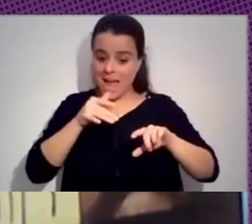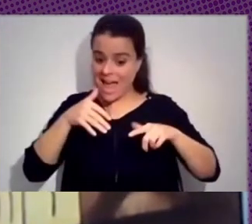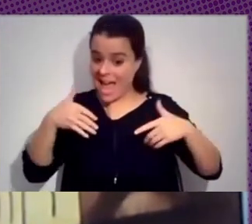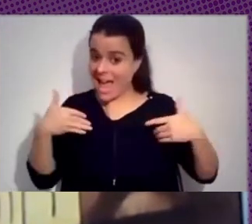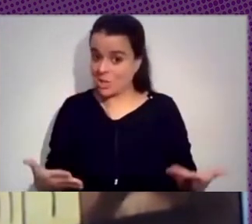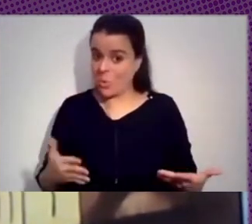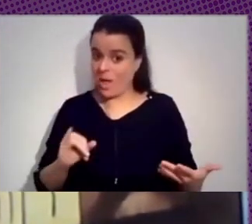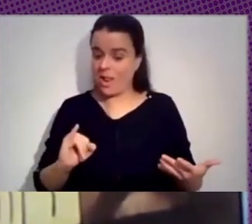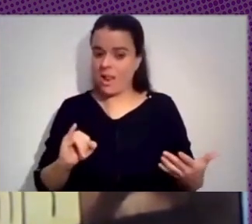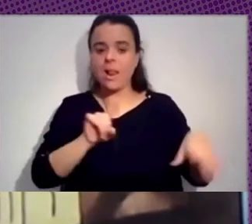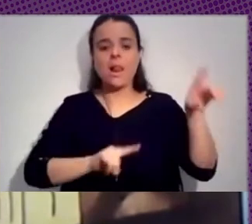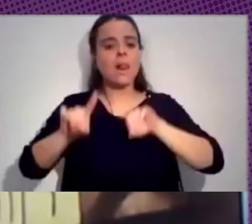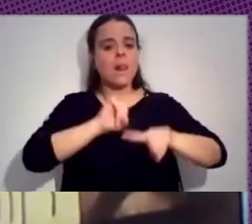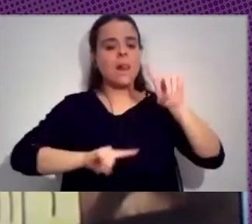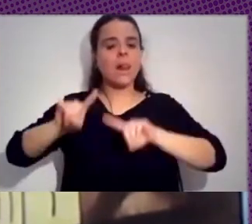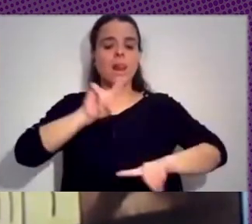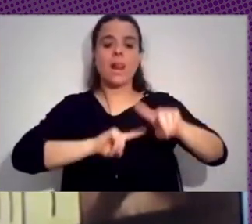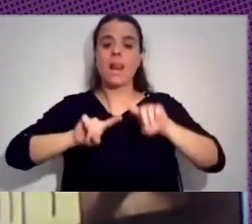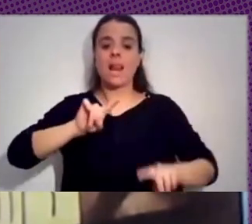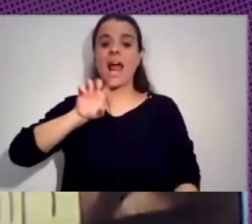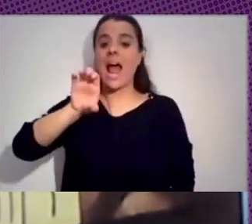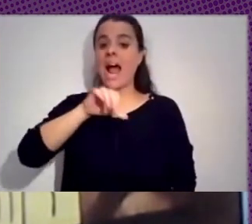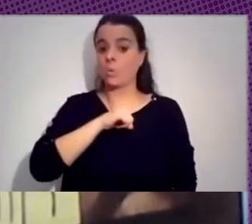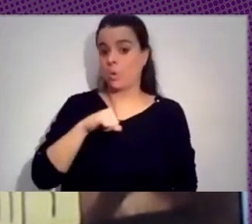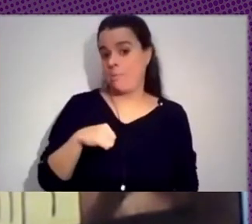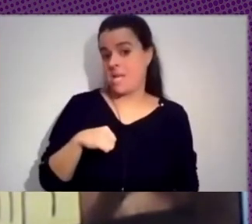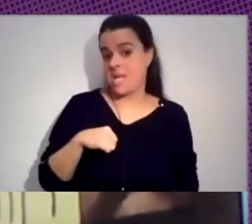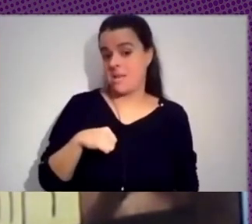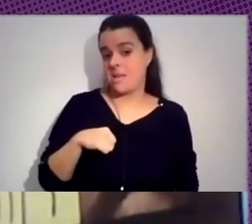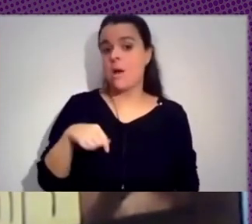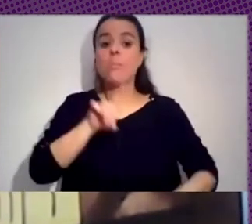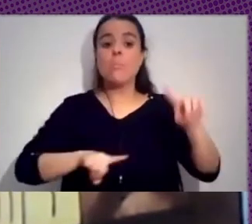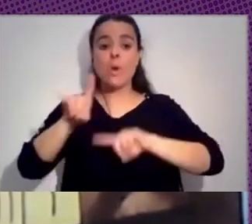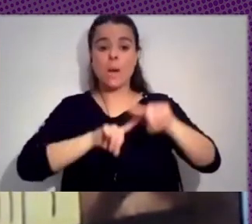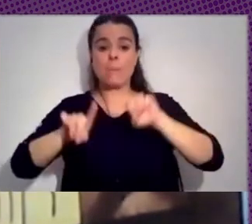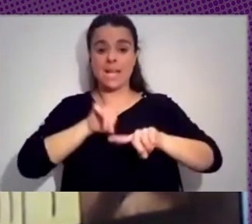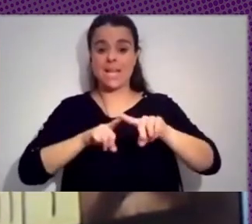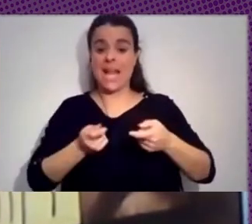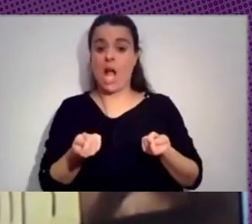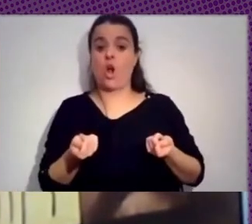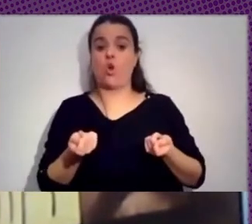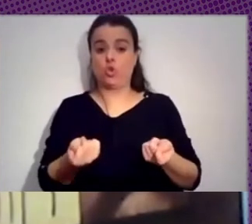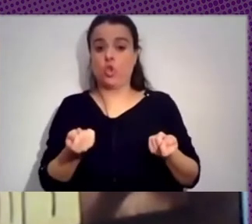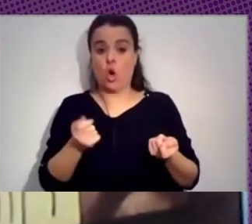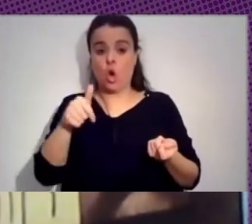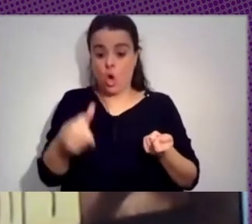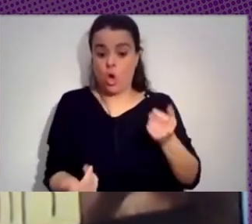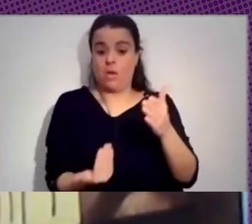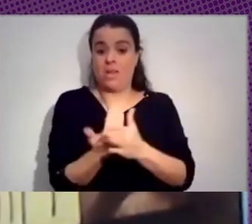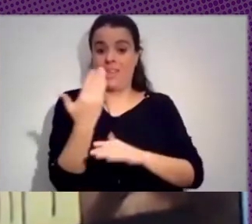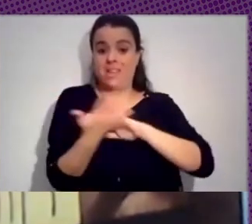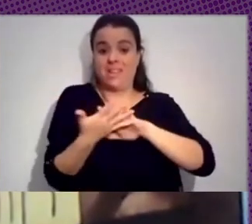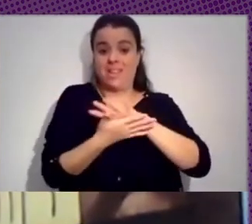La problemática de las autonomías, la problemática del control. Esta mañana en la mesa precedente se hablaba del concepto de soberanía